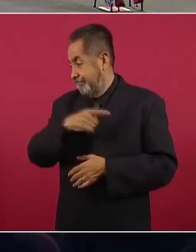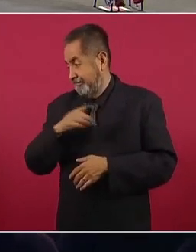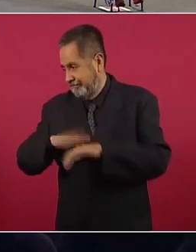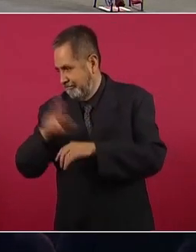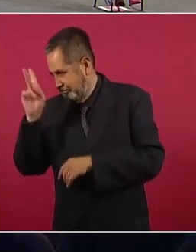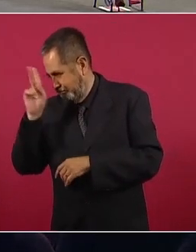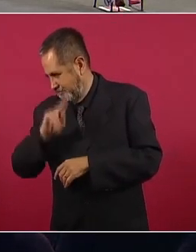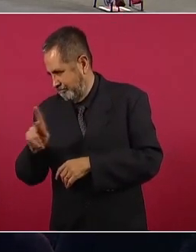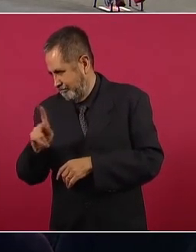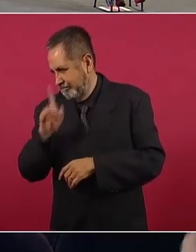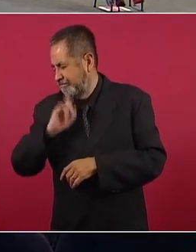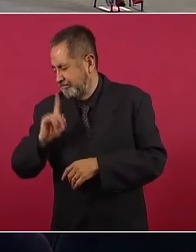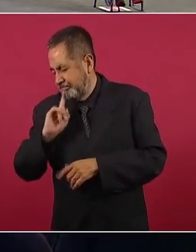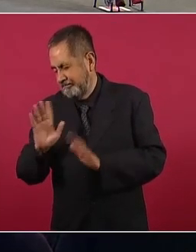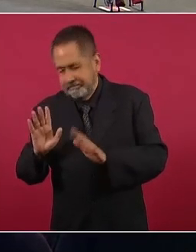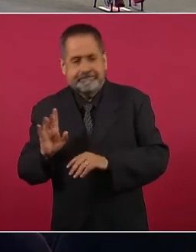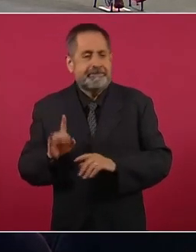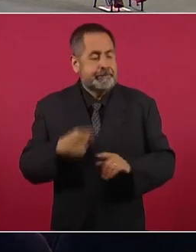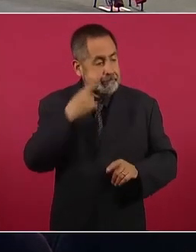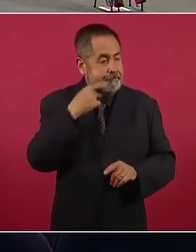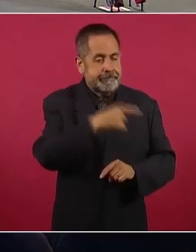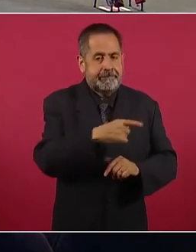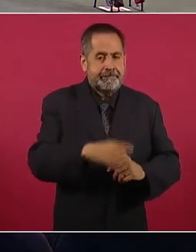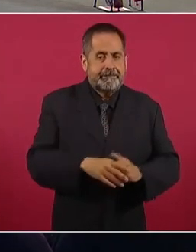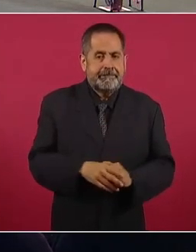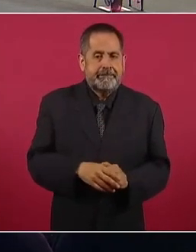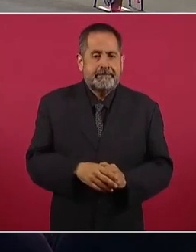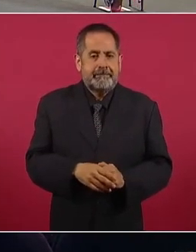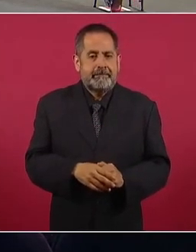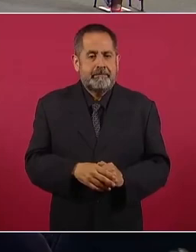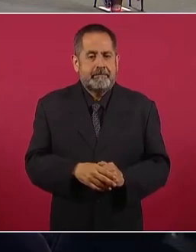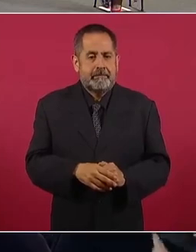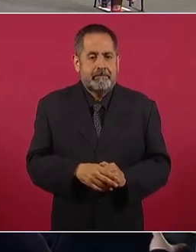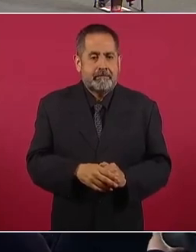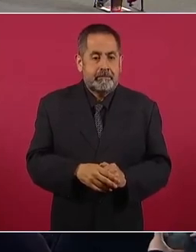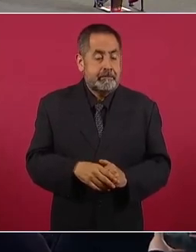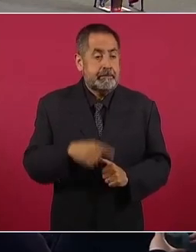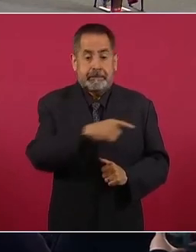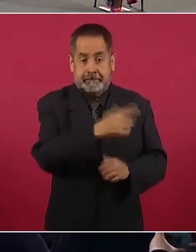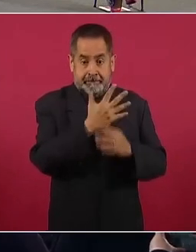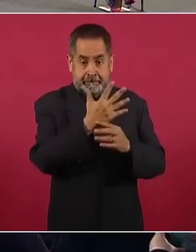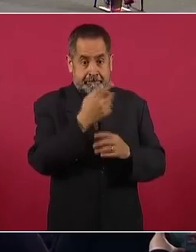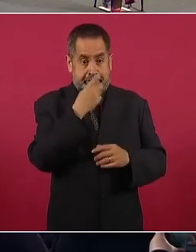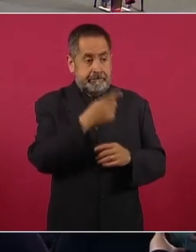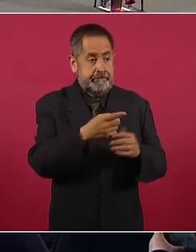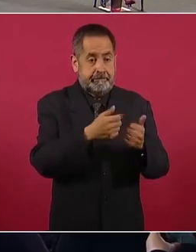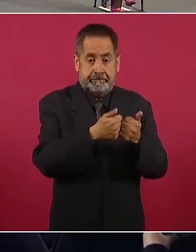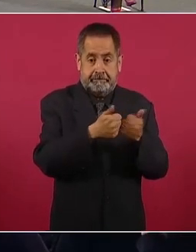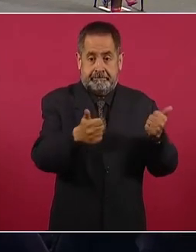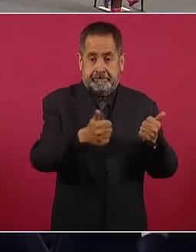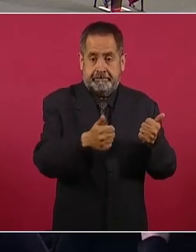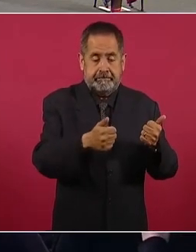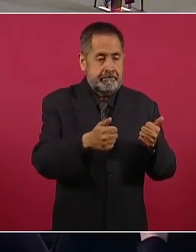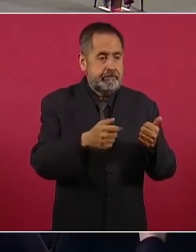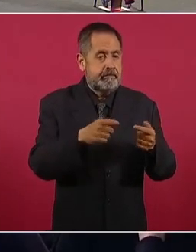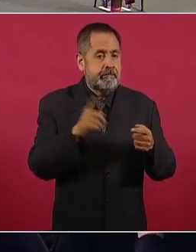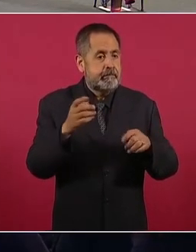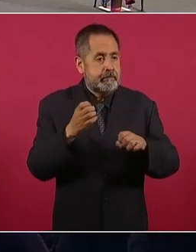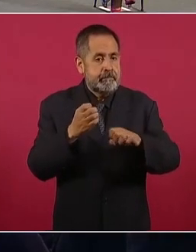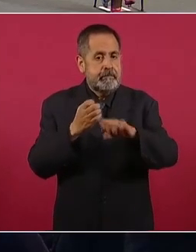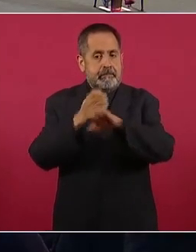separados en el Estado